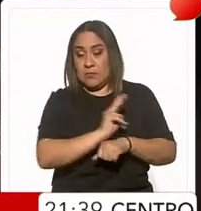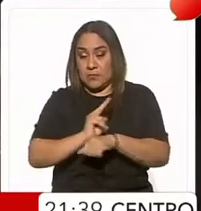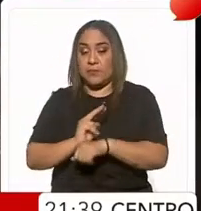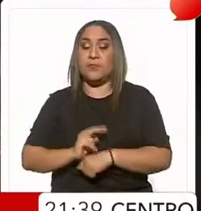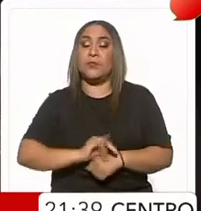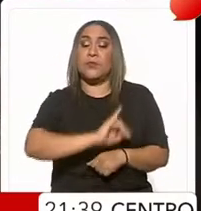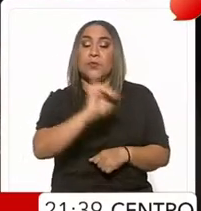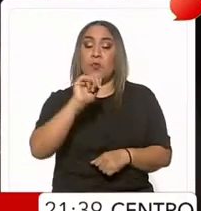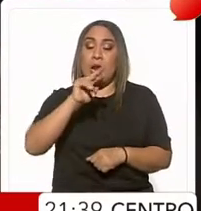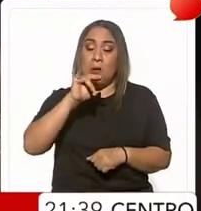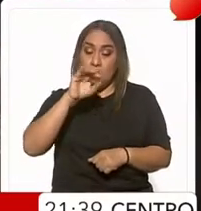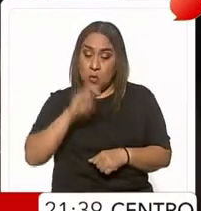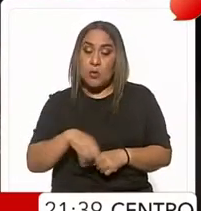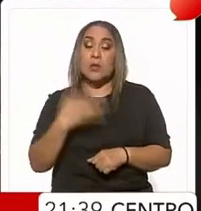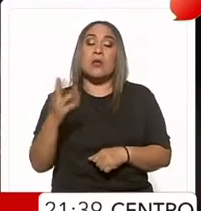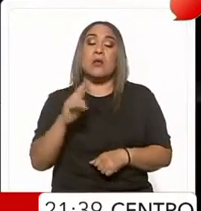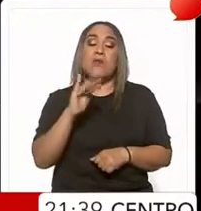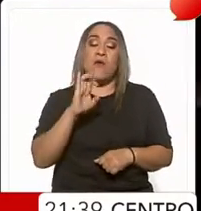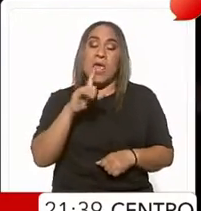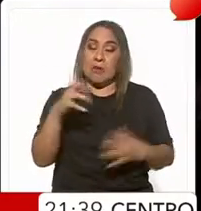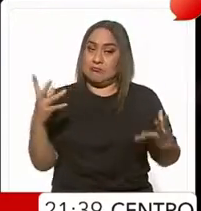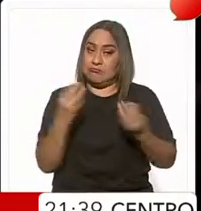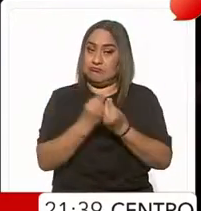Ramón de la Fuente y Rafael Barajas.